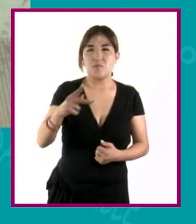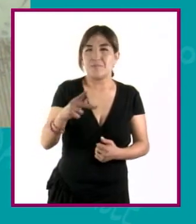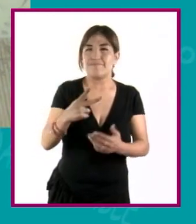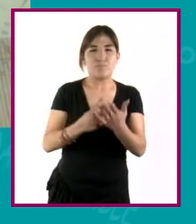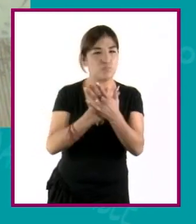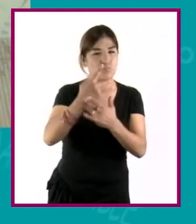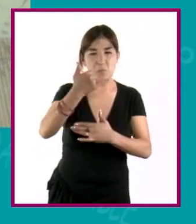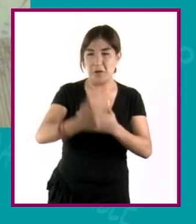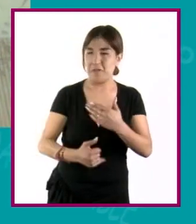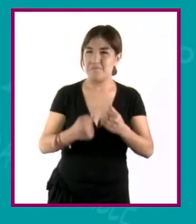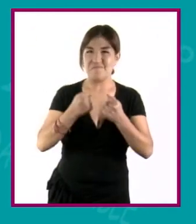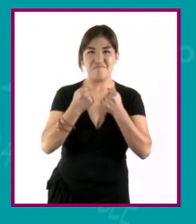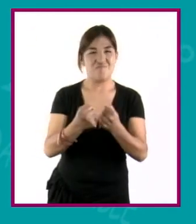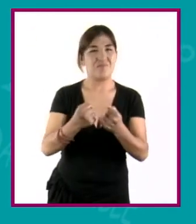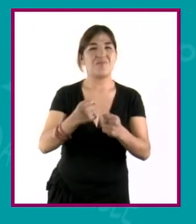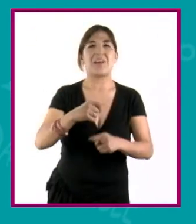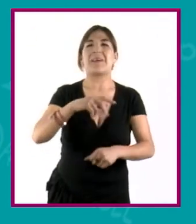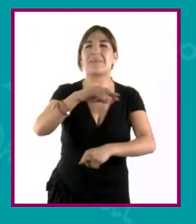proyecto arquitectónico.